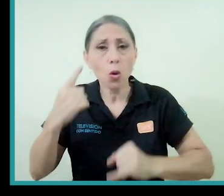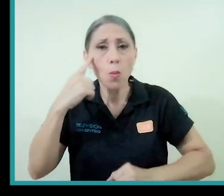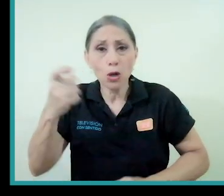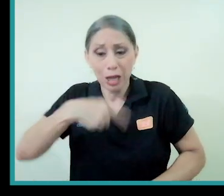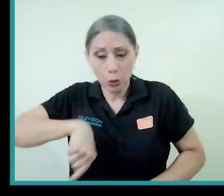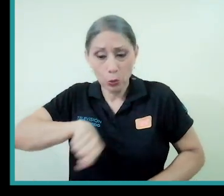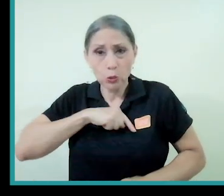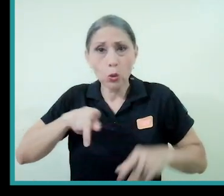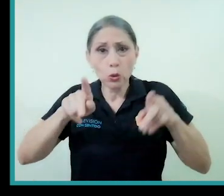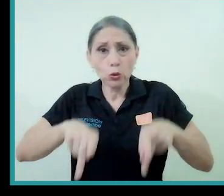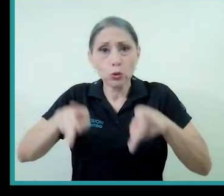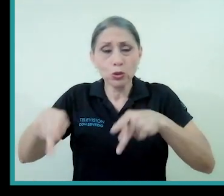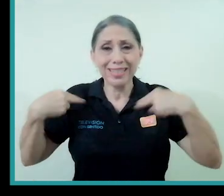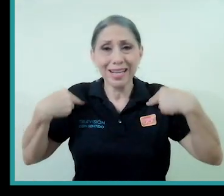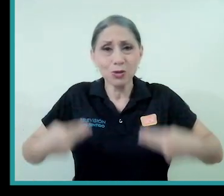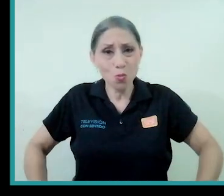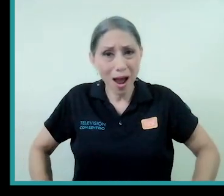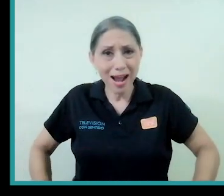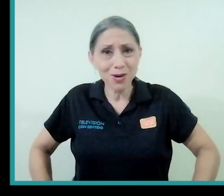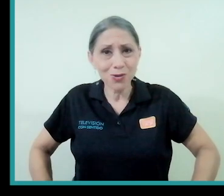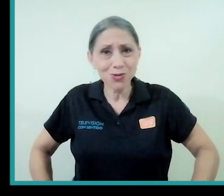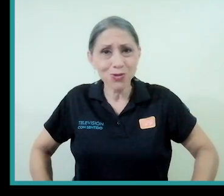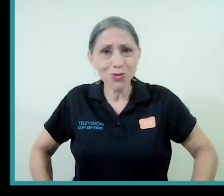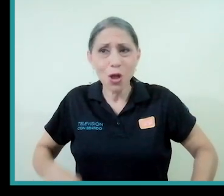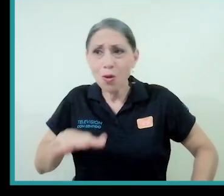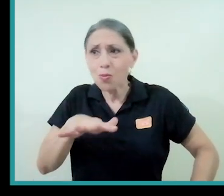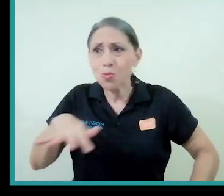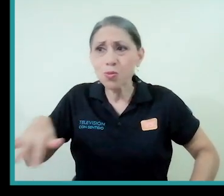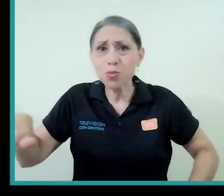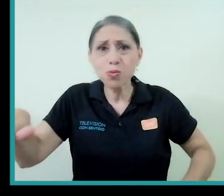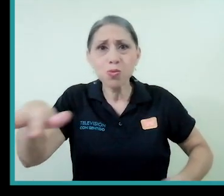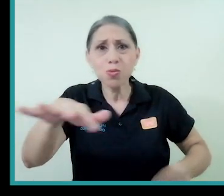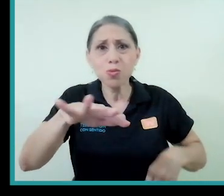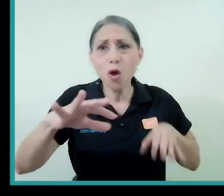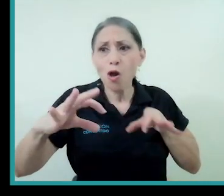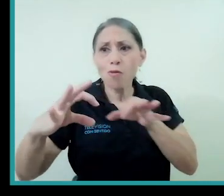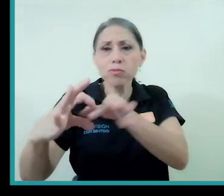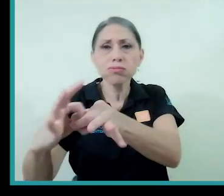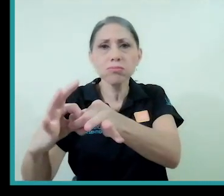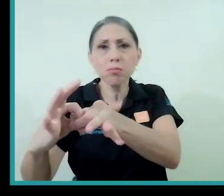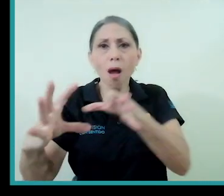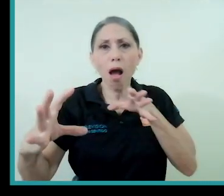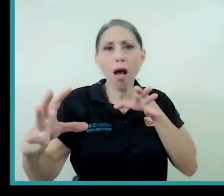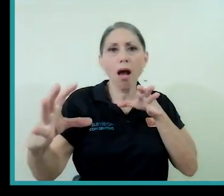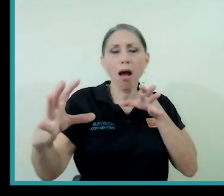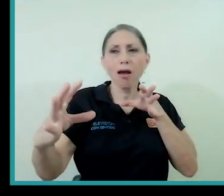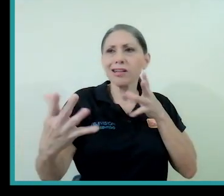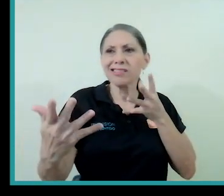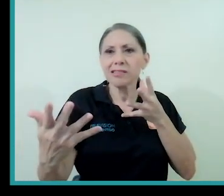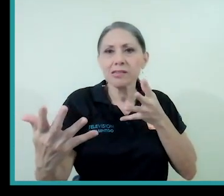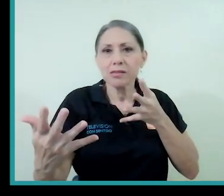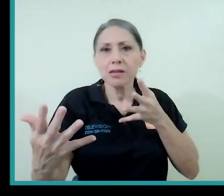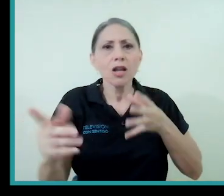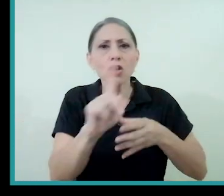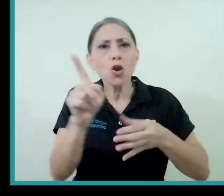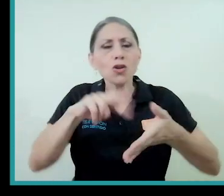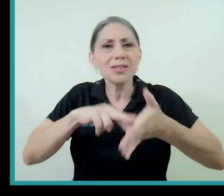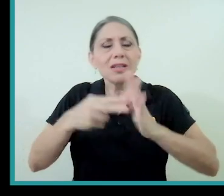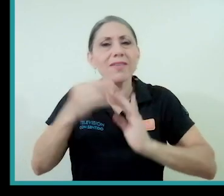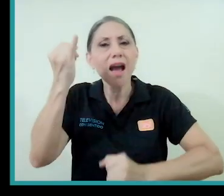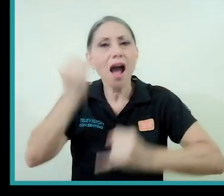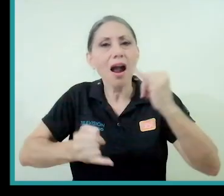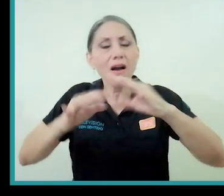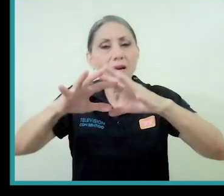nos hemos desconectado de este ecosistema del que somos una parte. Entonces, no es un acabarse del mundo